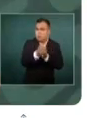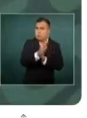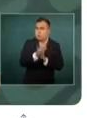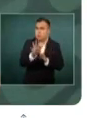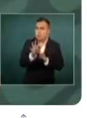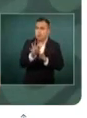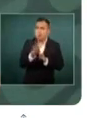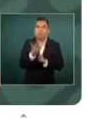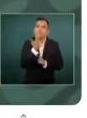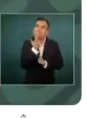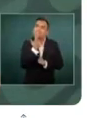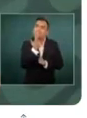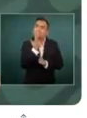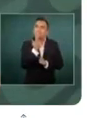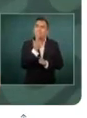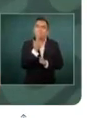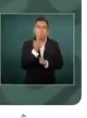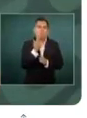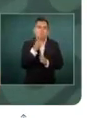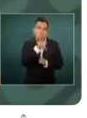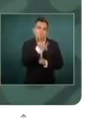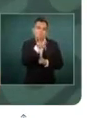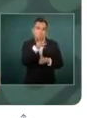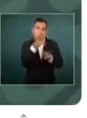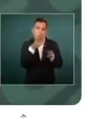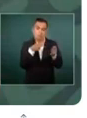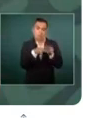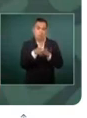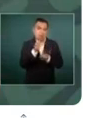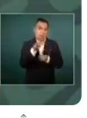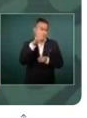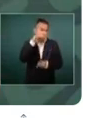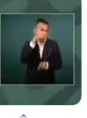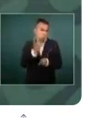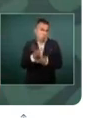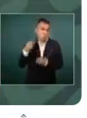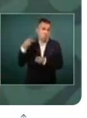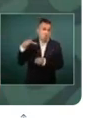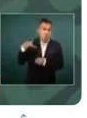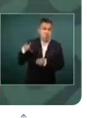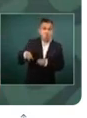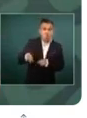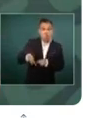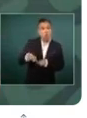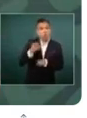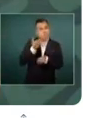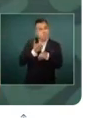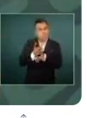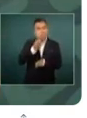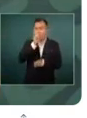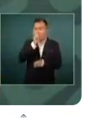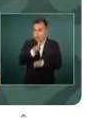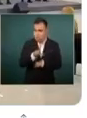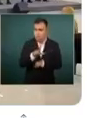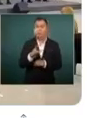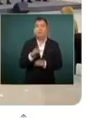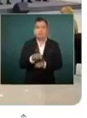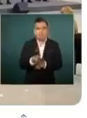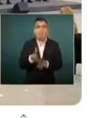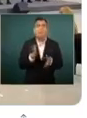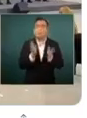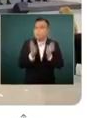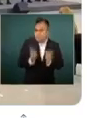Andrés Manuel López Obrador nos preguntaron acerca del tren que no hemos presentado formalmente